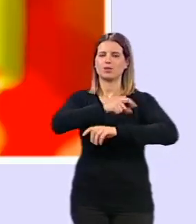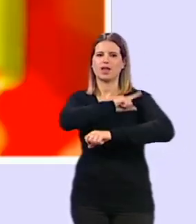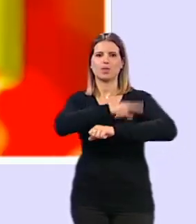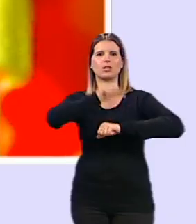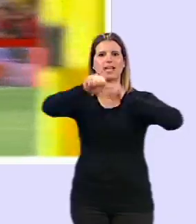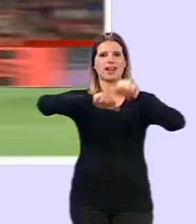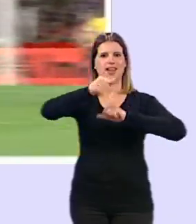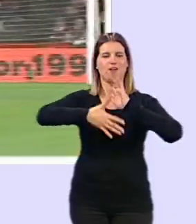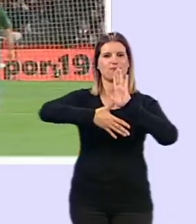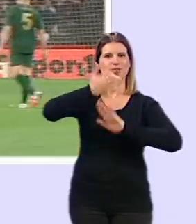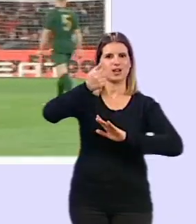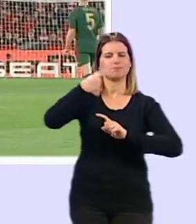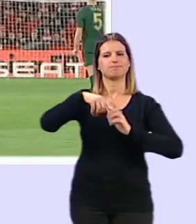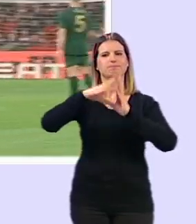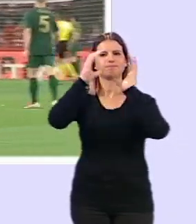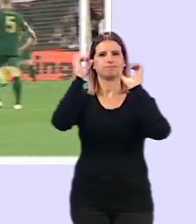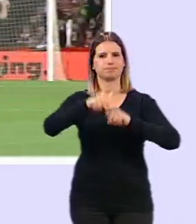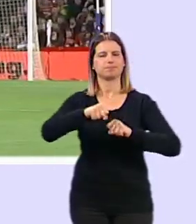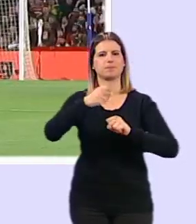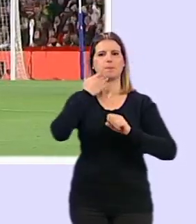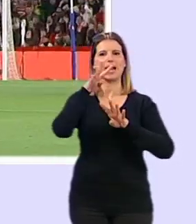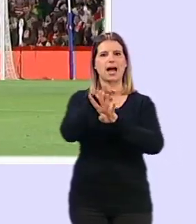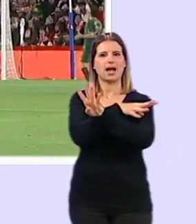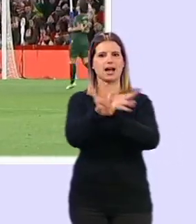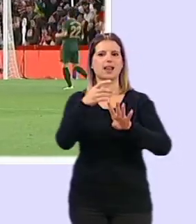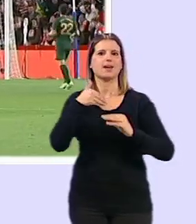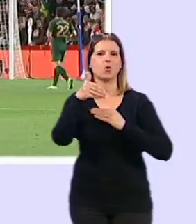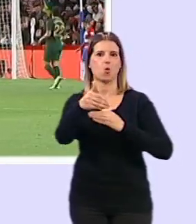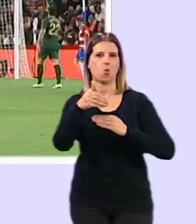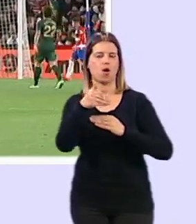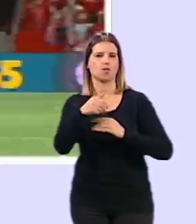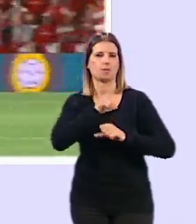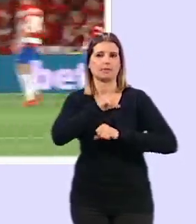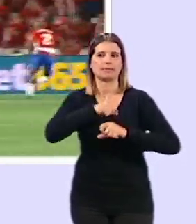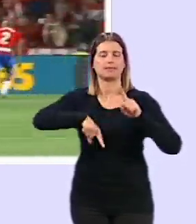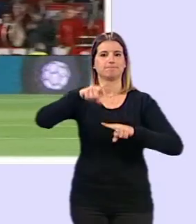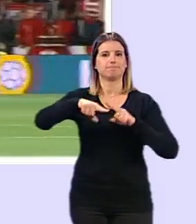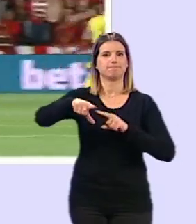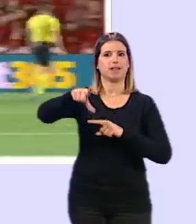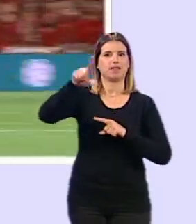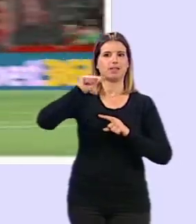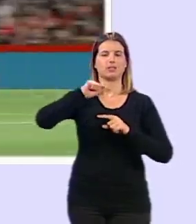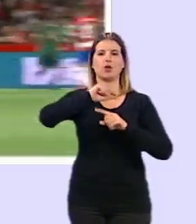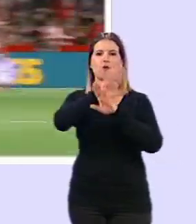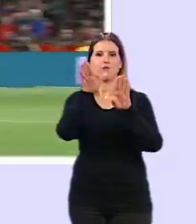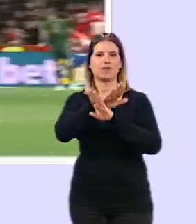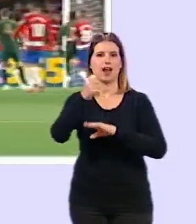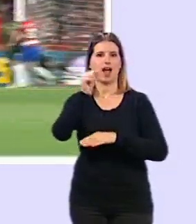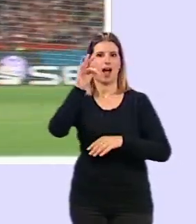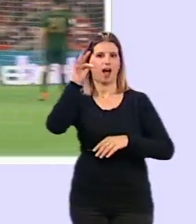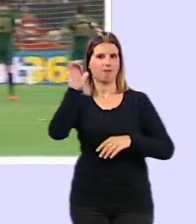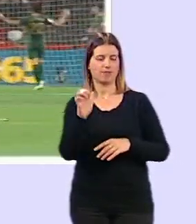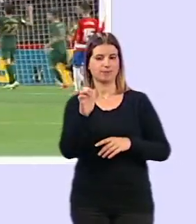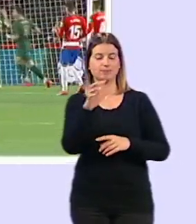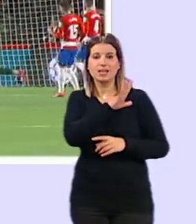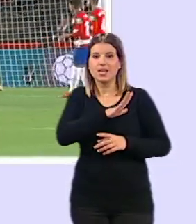y Federación llegara a un acuerdo en el calendario de retorno eso sí en la espera de la decisión final de la AFE Lo que inicialmente